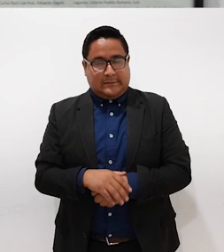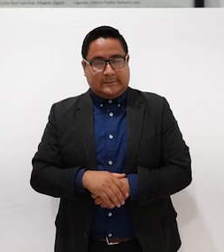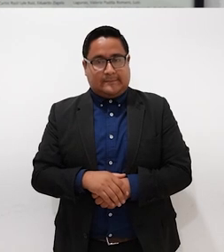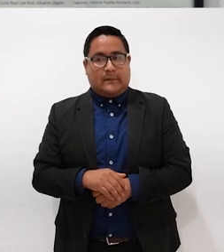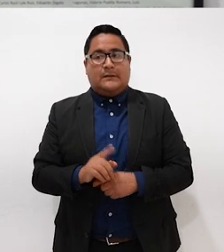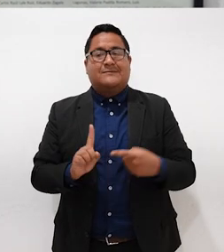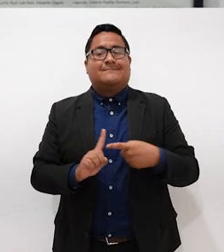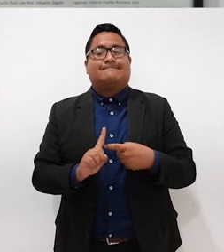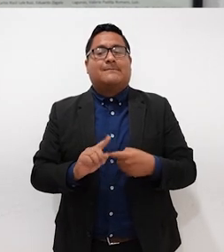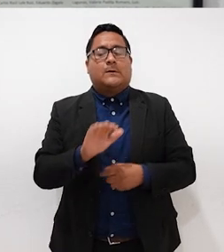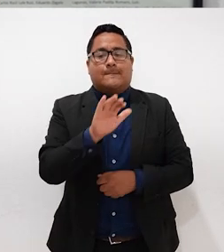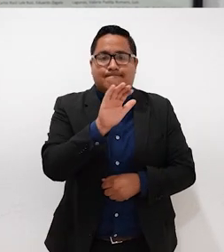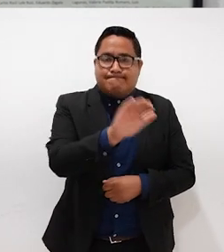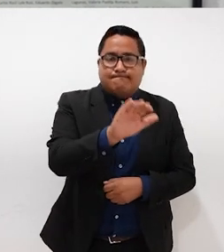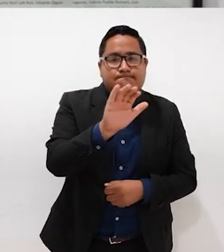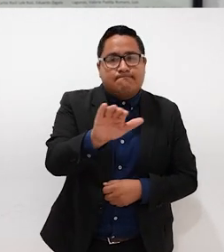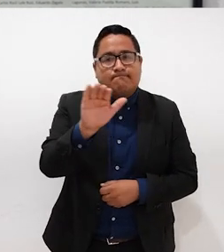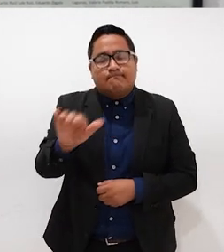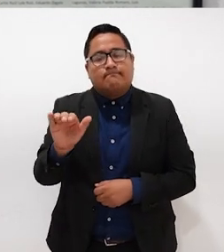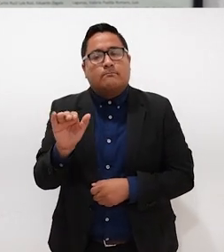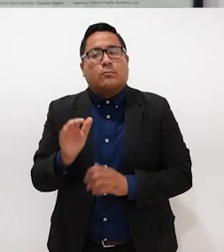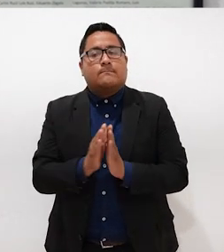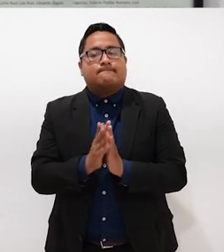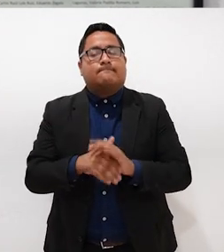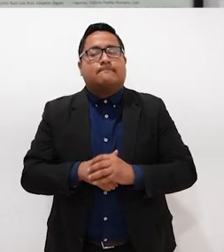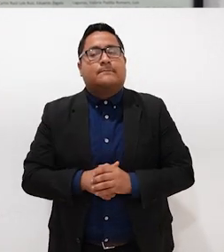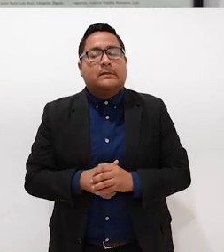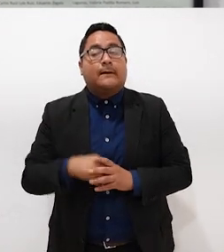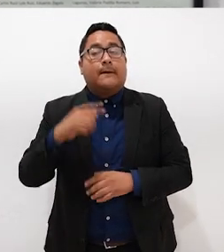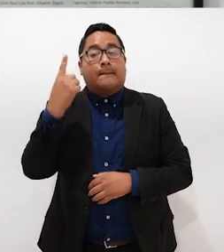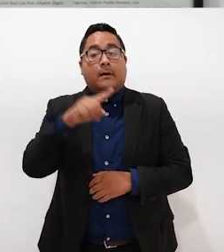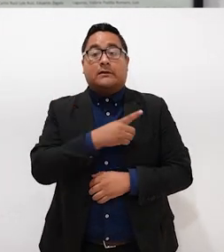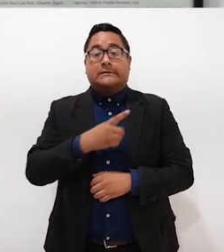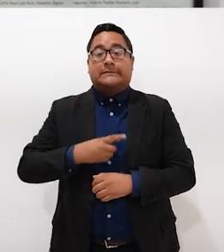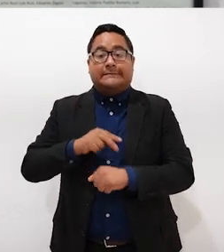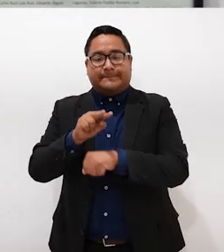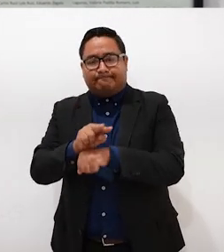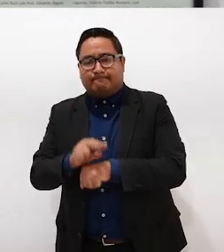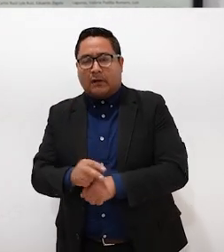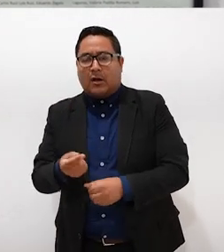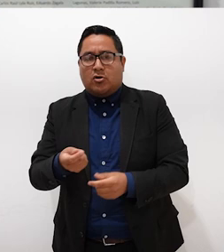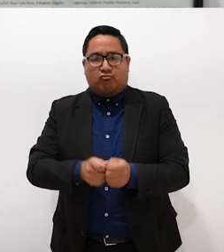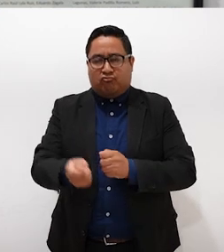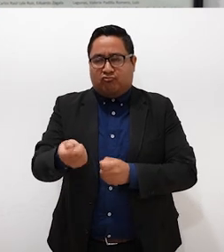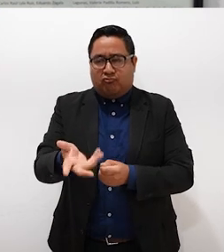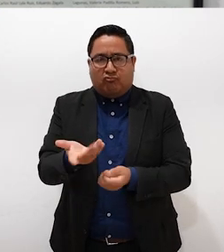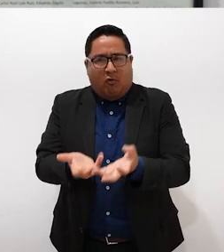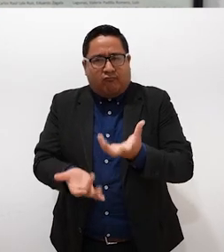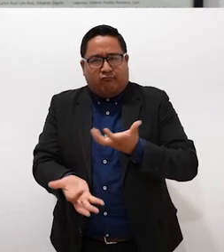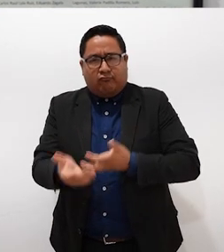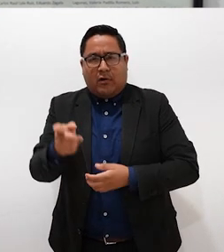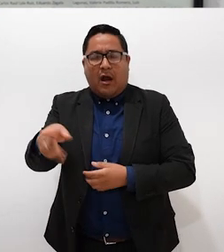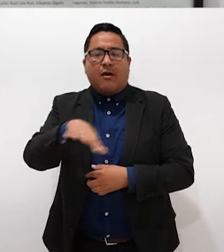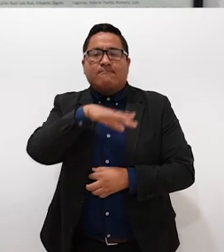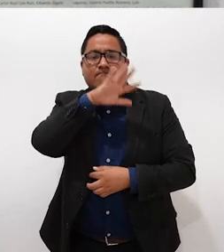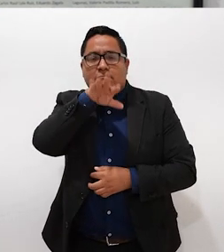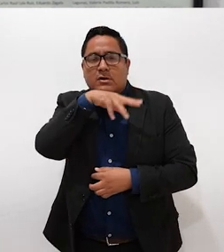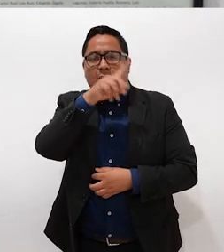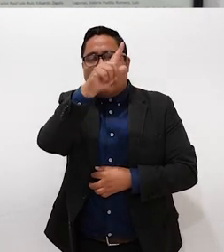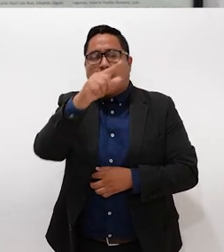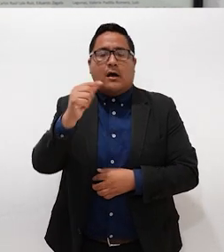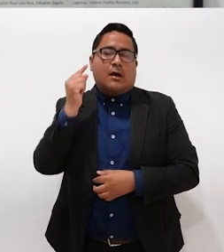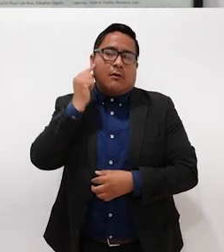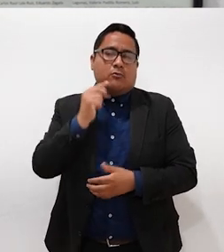hace un llamado para que se vigile los incendios que se están realizando en el basurero